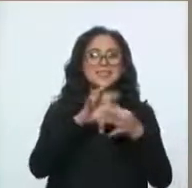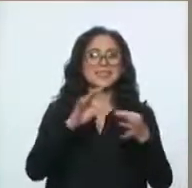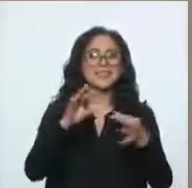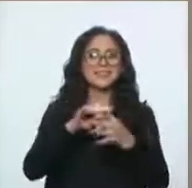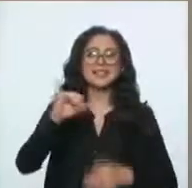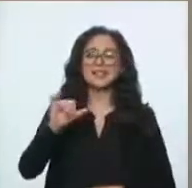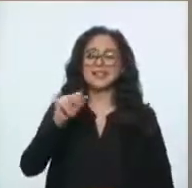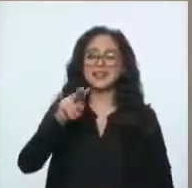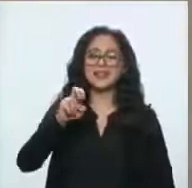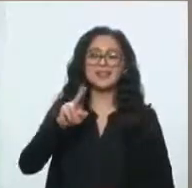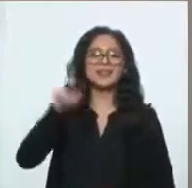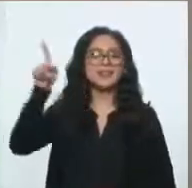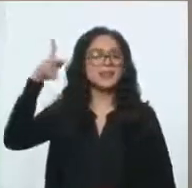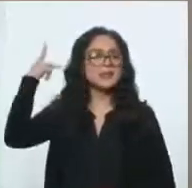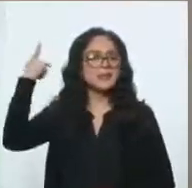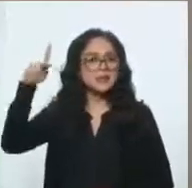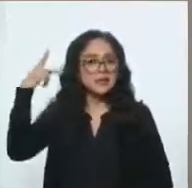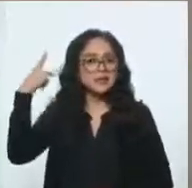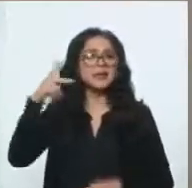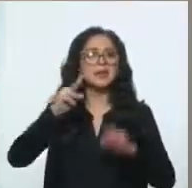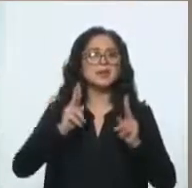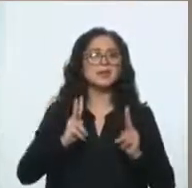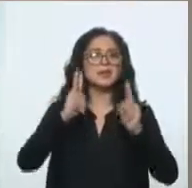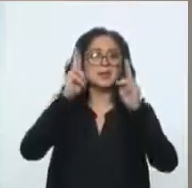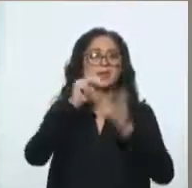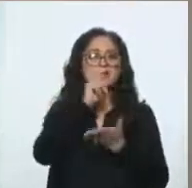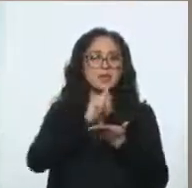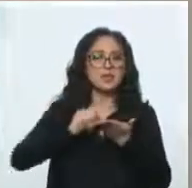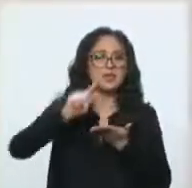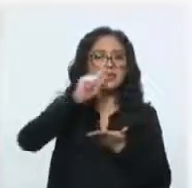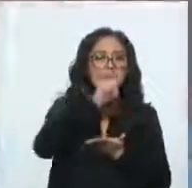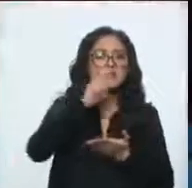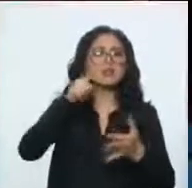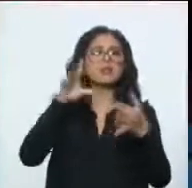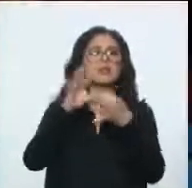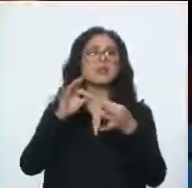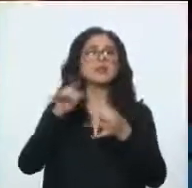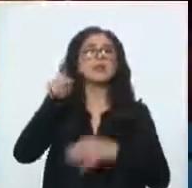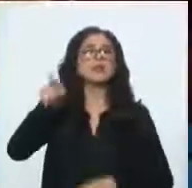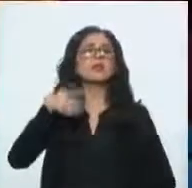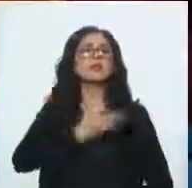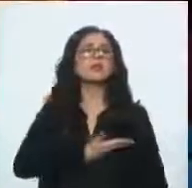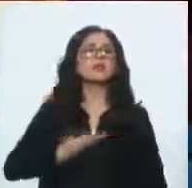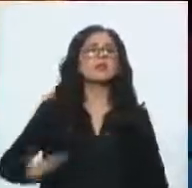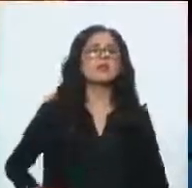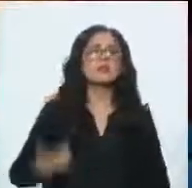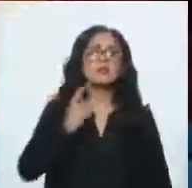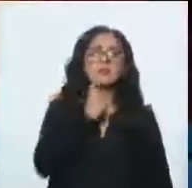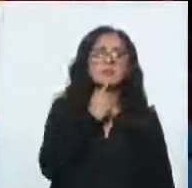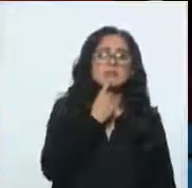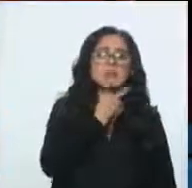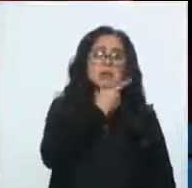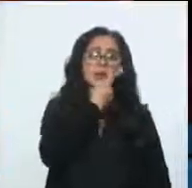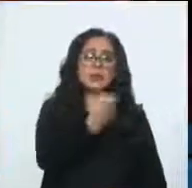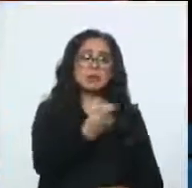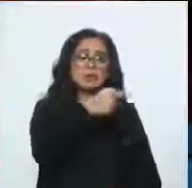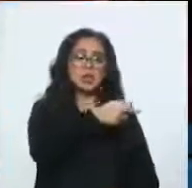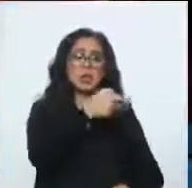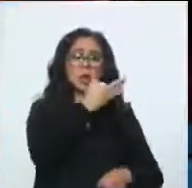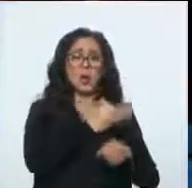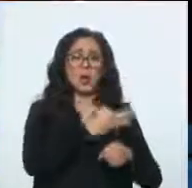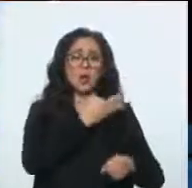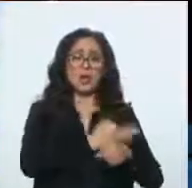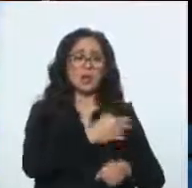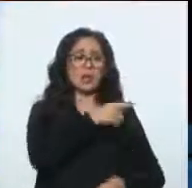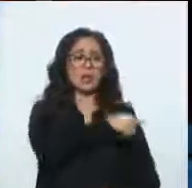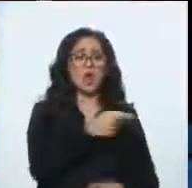publica este fragmento en Twitter, haciendo creer que López Obrador estaba afirmando que él controla la prensa hoy en día. Entonces fue